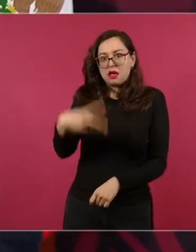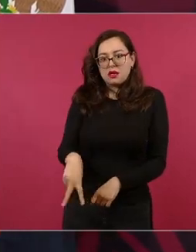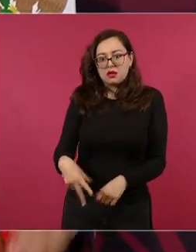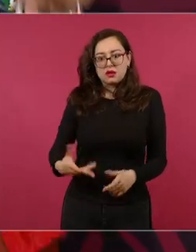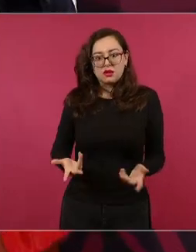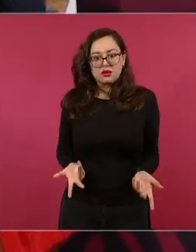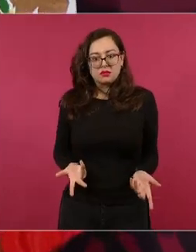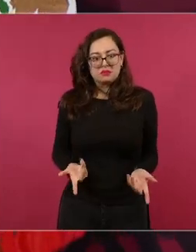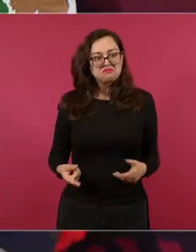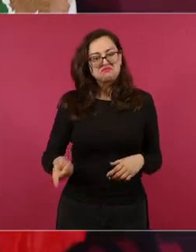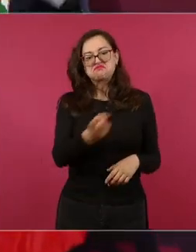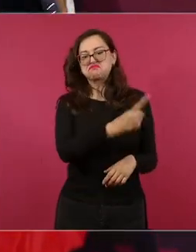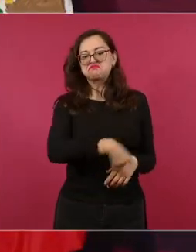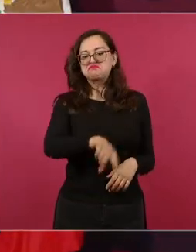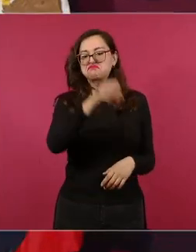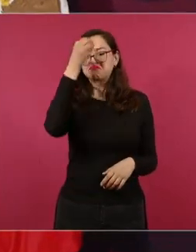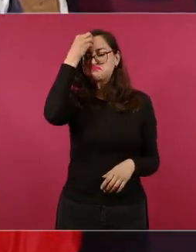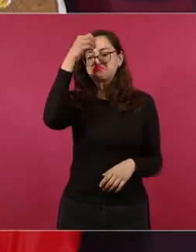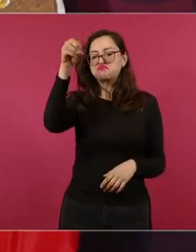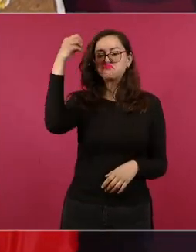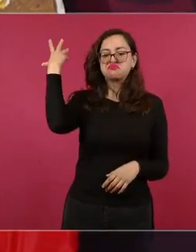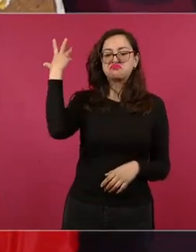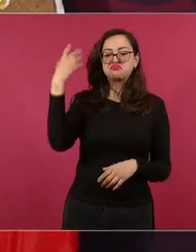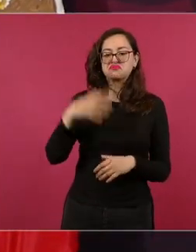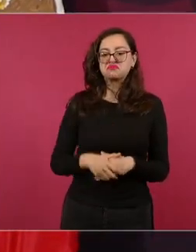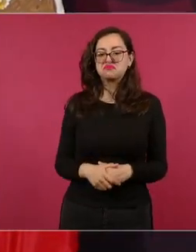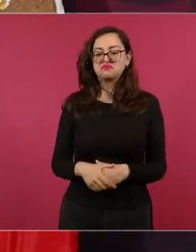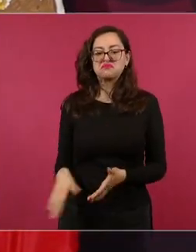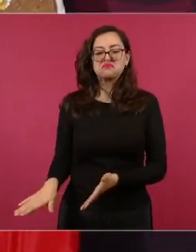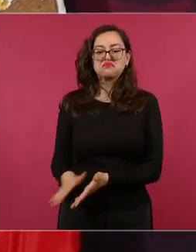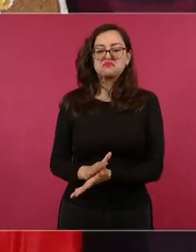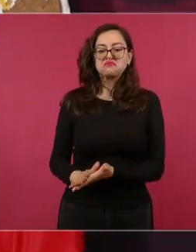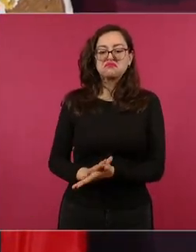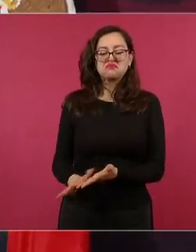imagínense este darle marcha atrás